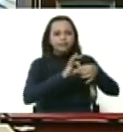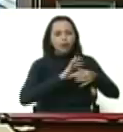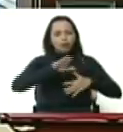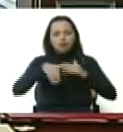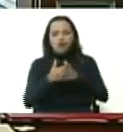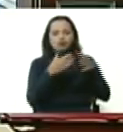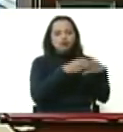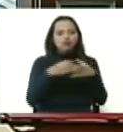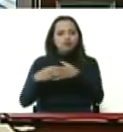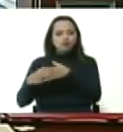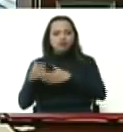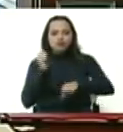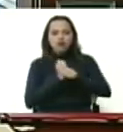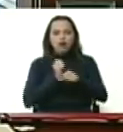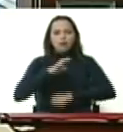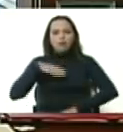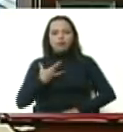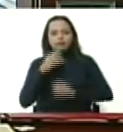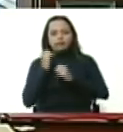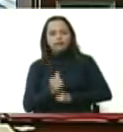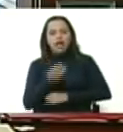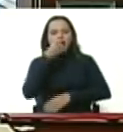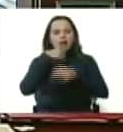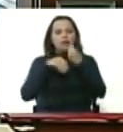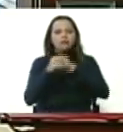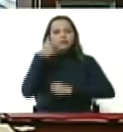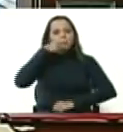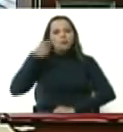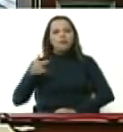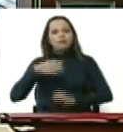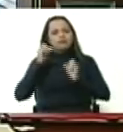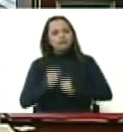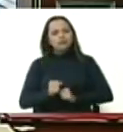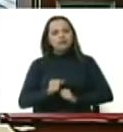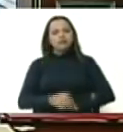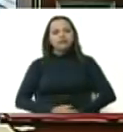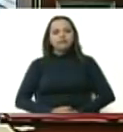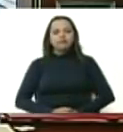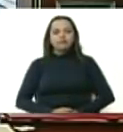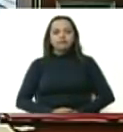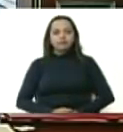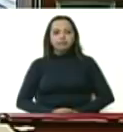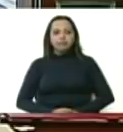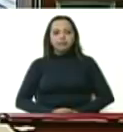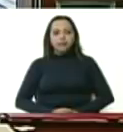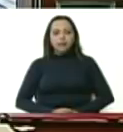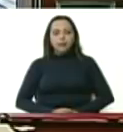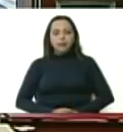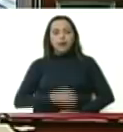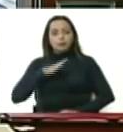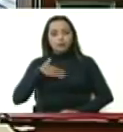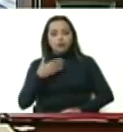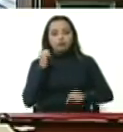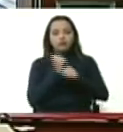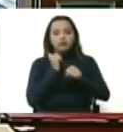para garantizarle al pueblo su alimento seguro producir es vencer